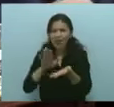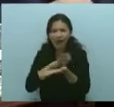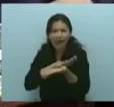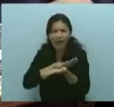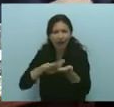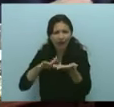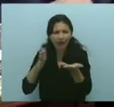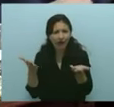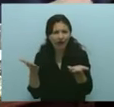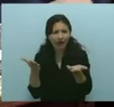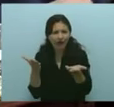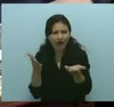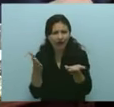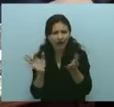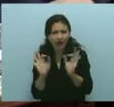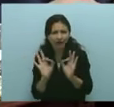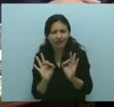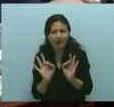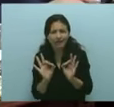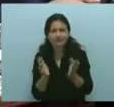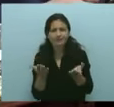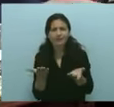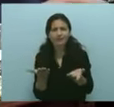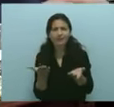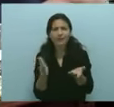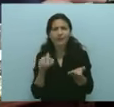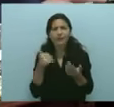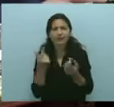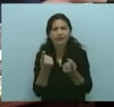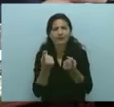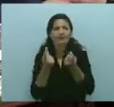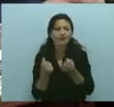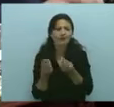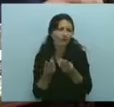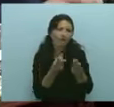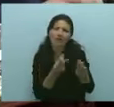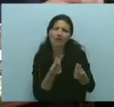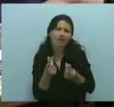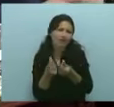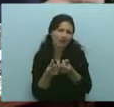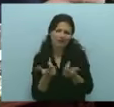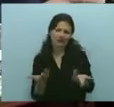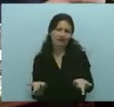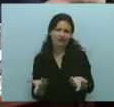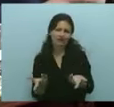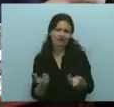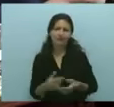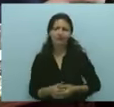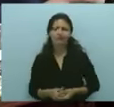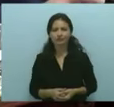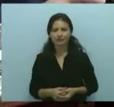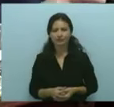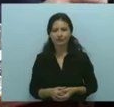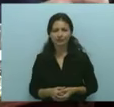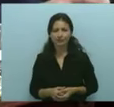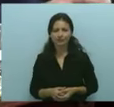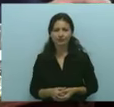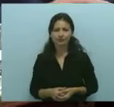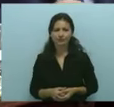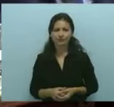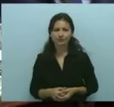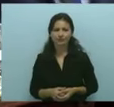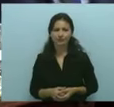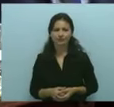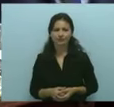equipamiento. Por eso, la sustentabilidad a largo plazo y el financiamiento genuino de la caja, esa es la verdadera defensa